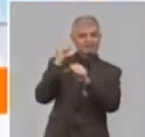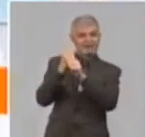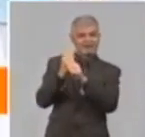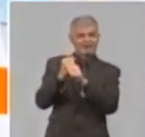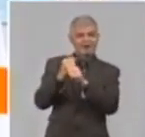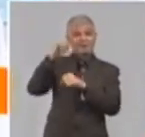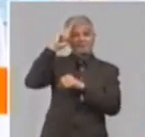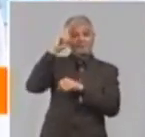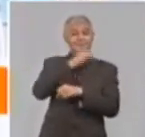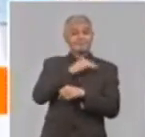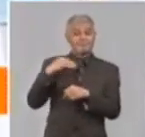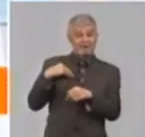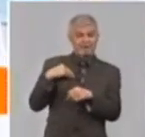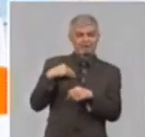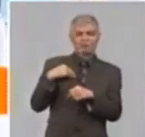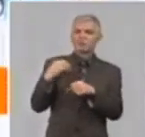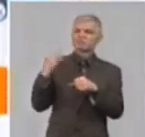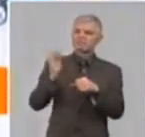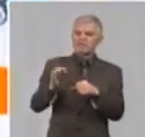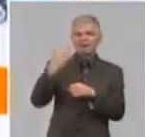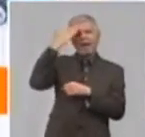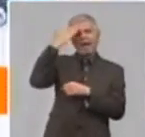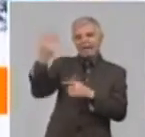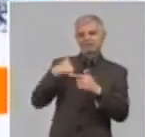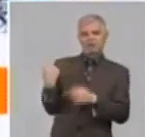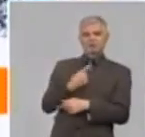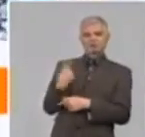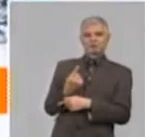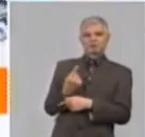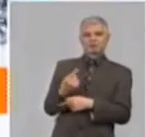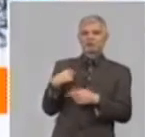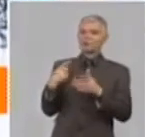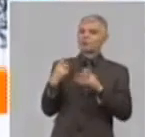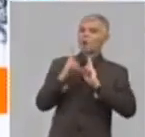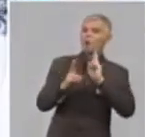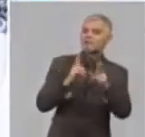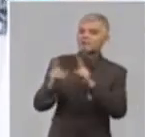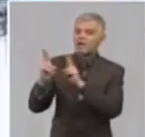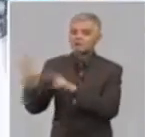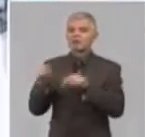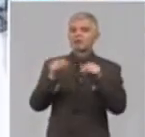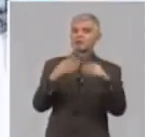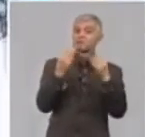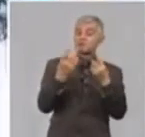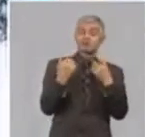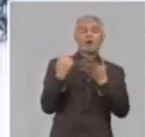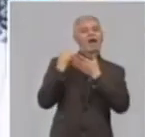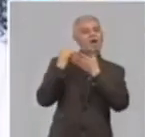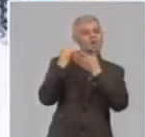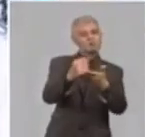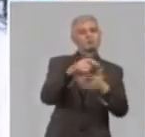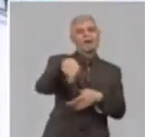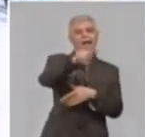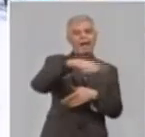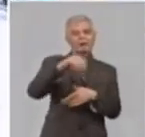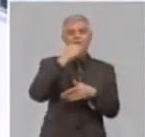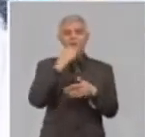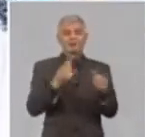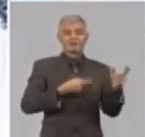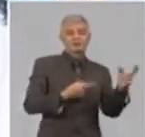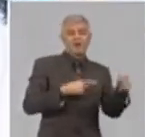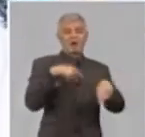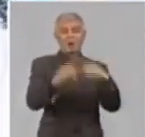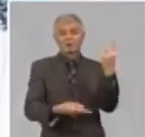agradecen sobre estas orientaciones, muchas veces nos dicen que es muy pertinente, que los ayudan a enfrentar la